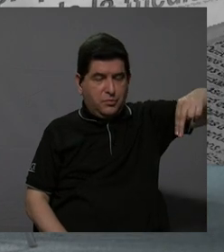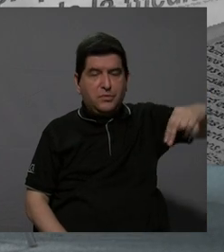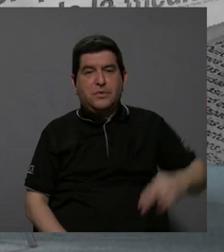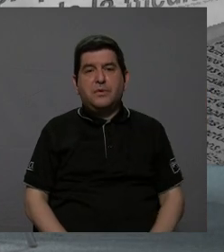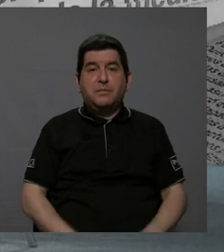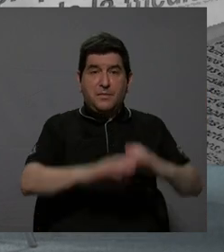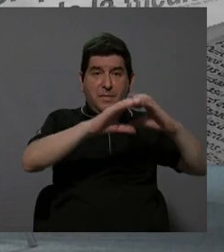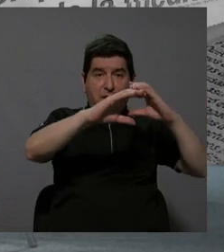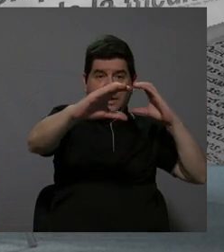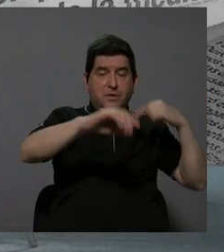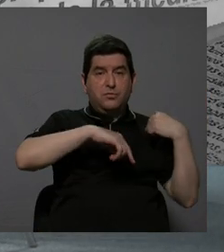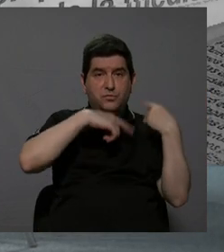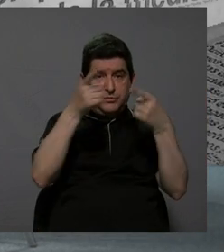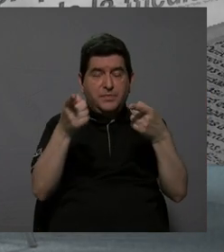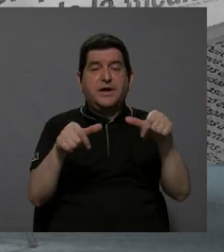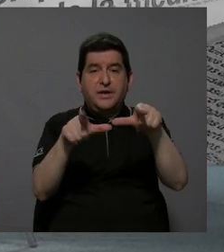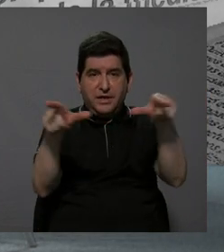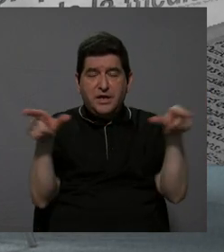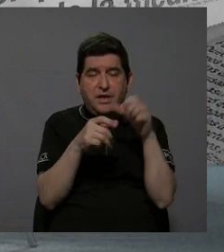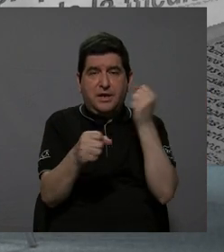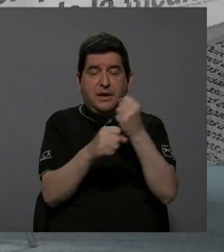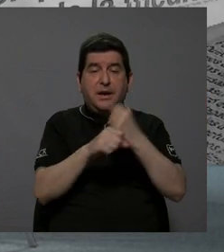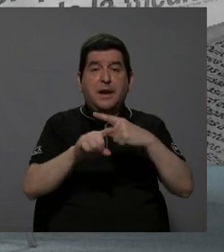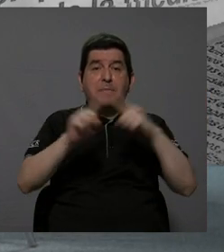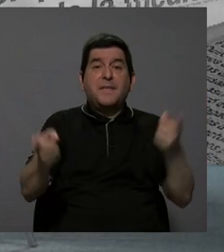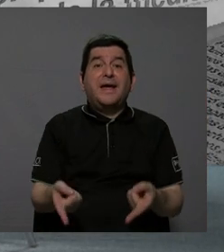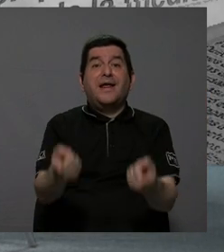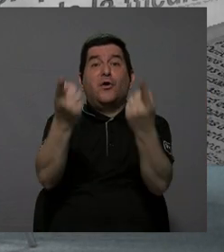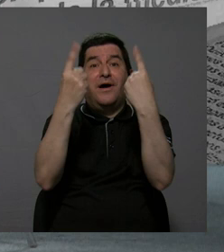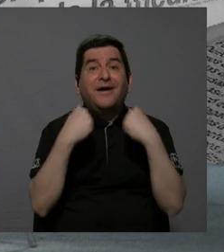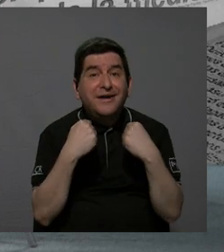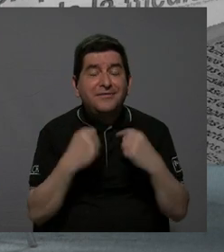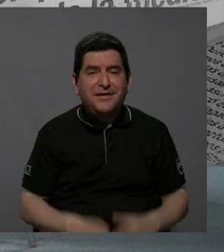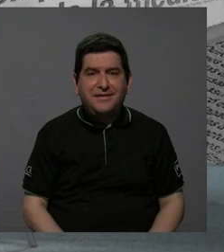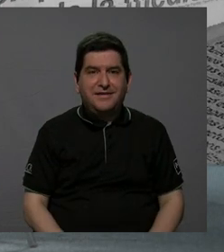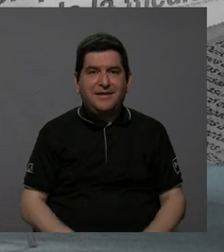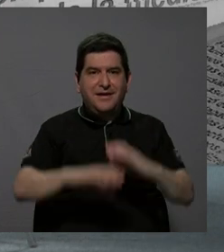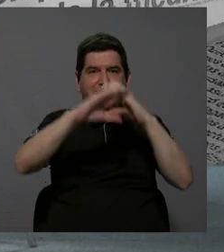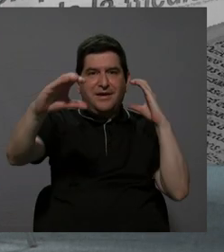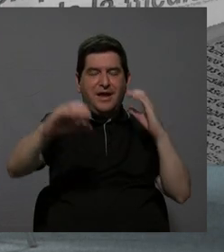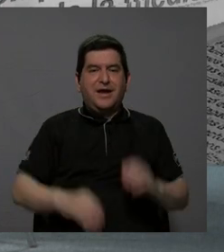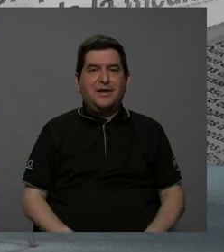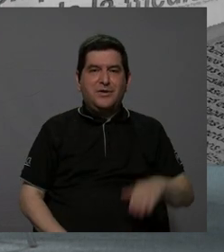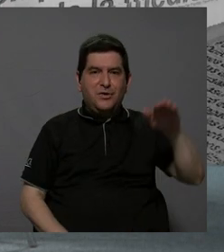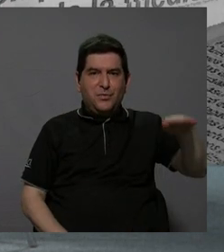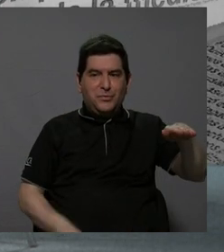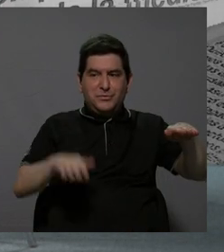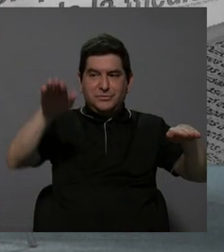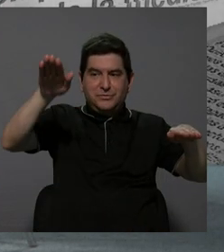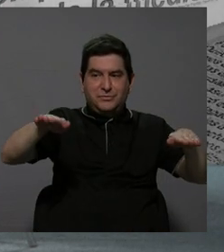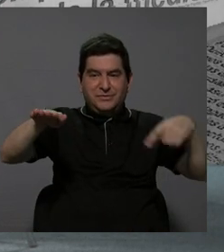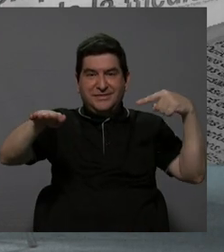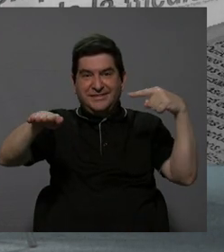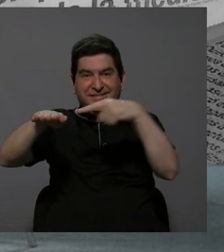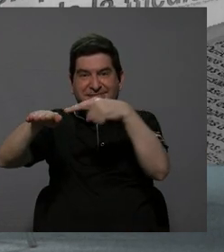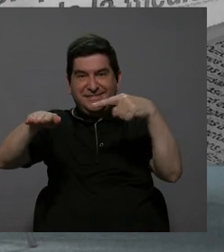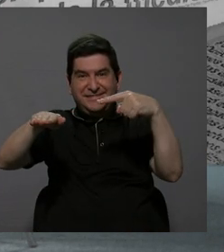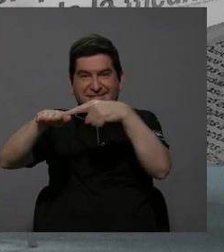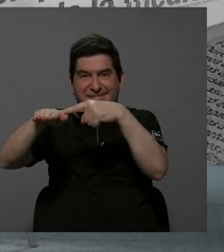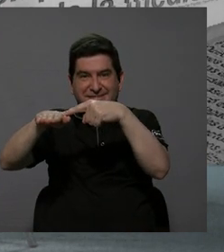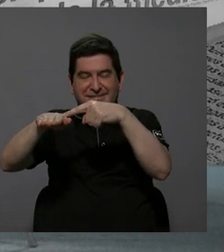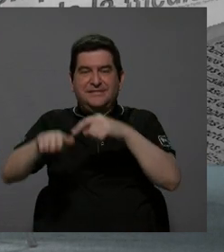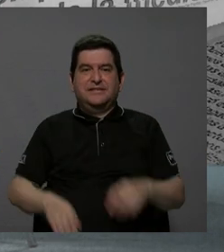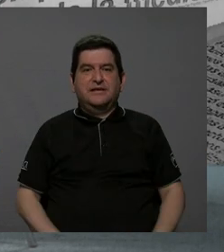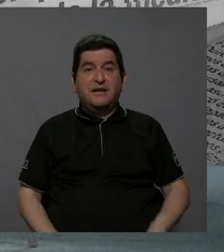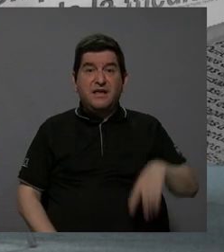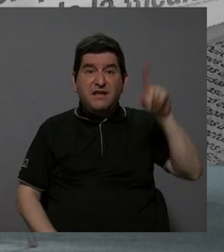tomar el autobús para ir a su lugar de trabajo, pero cuando regresa, el autobús lo va a dejar en la parada del otro lado de la vía